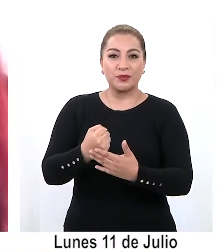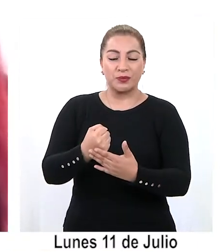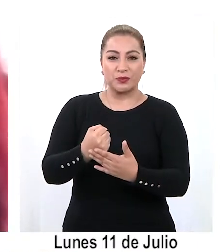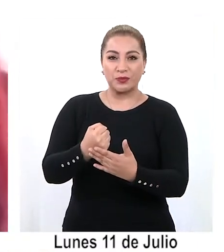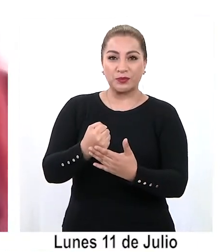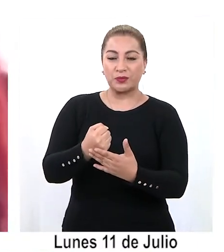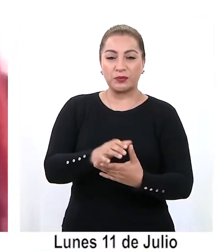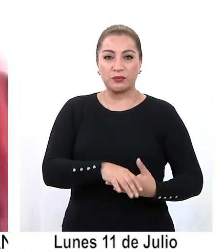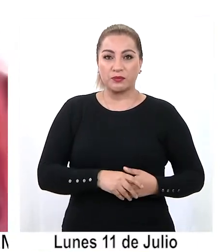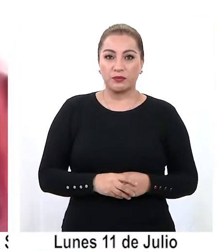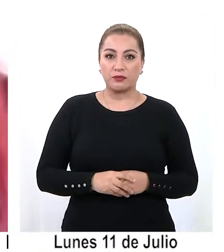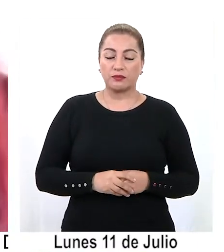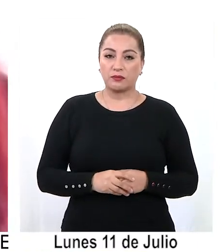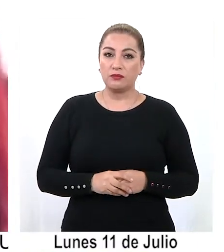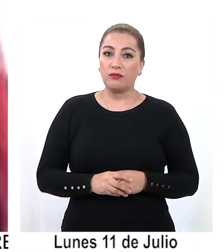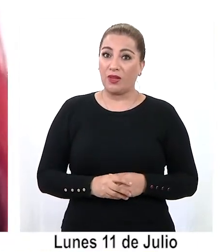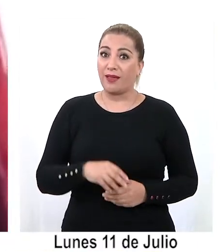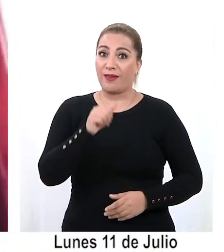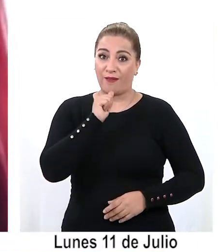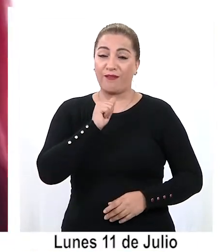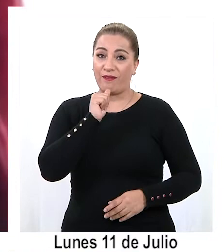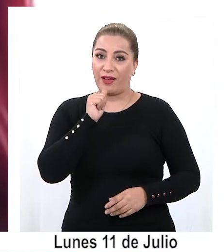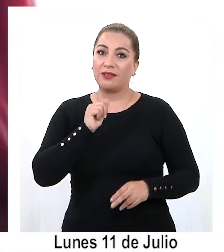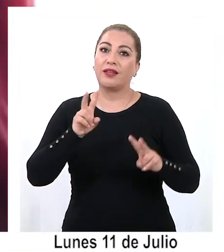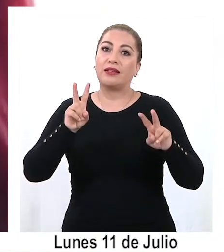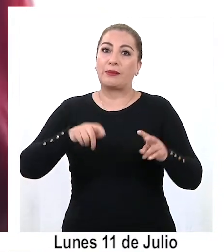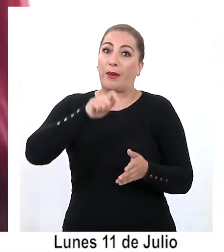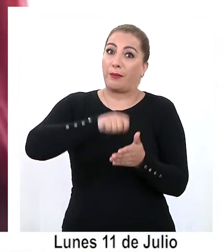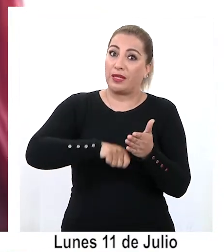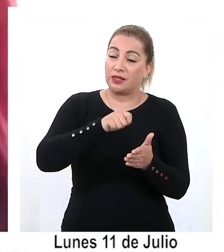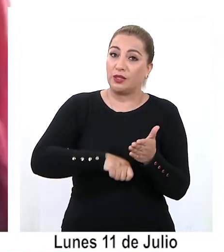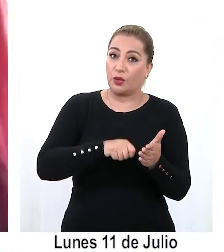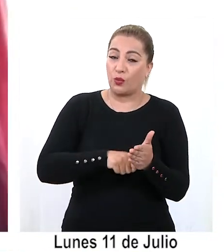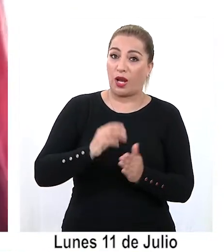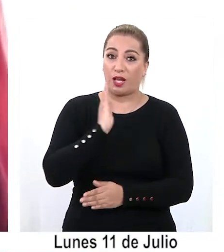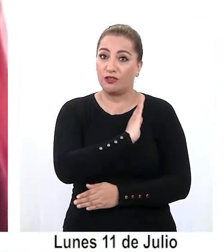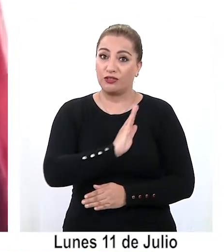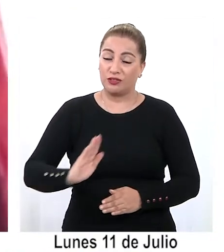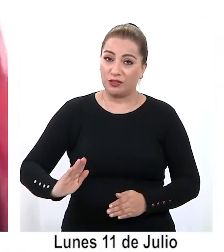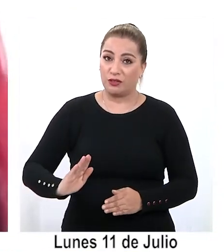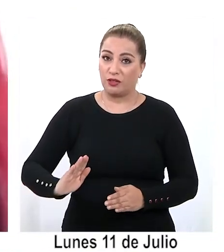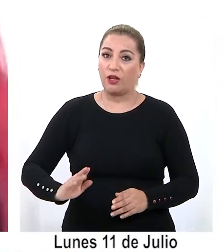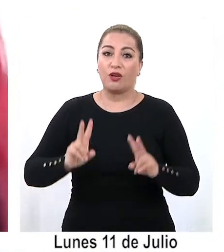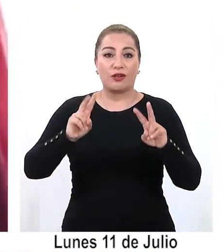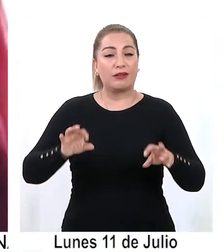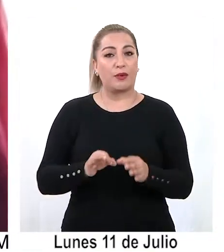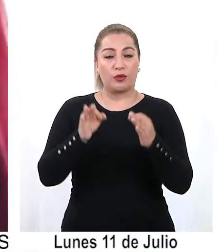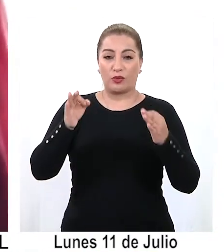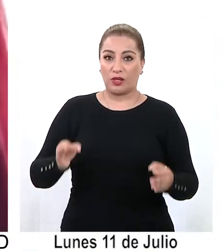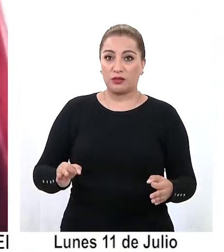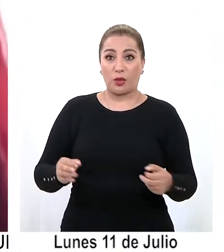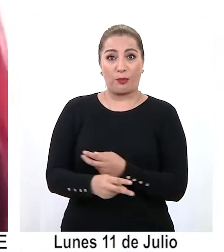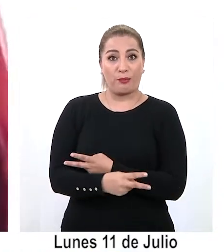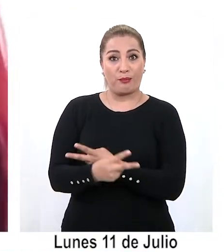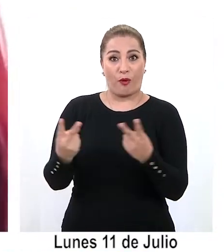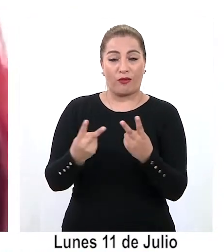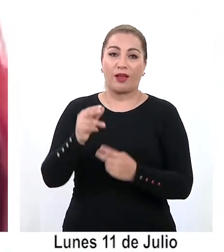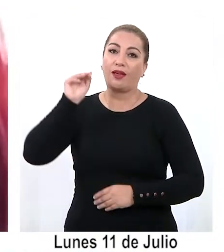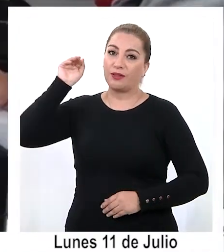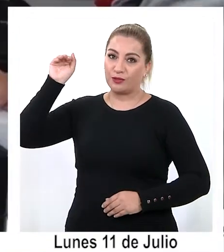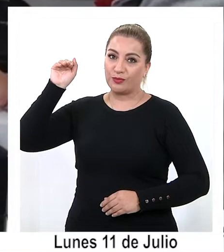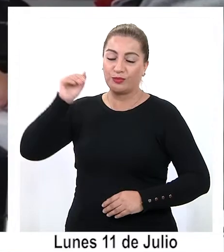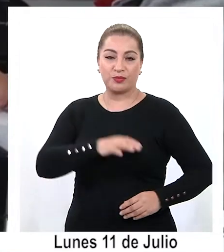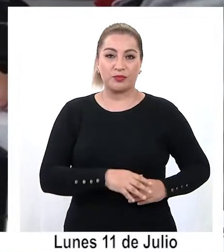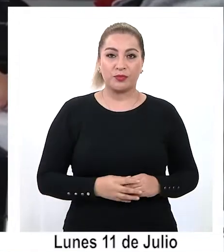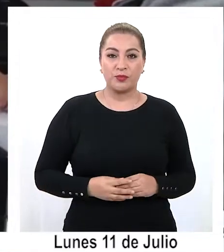a la deuda importante que tenemos en materia de matrícula y también al déficit que tenemos en materia de educación pública en la comuna de alto